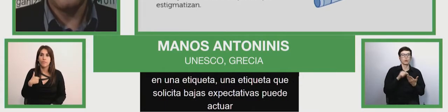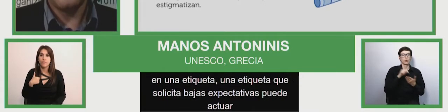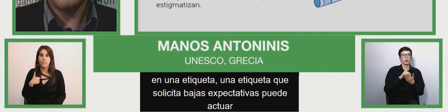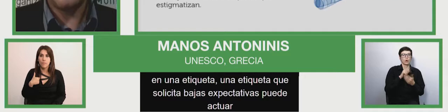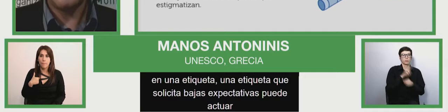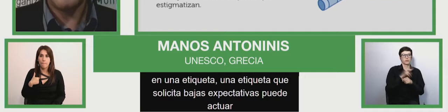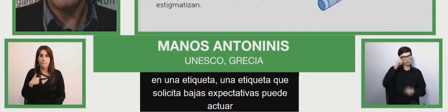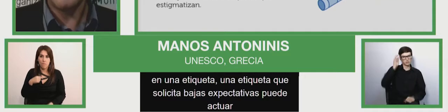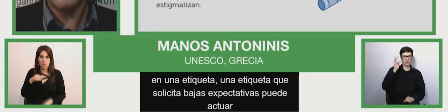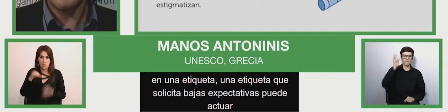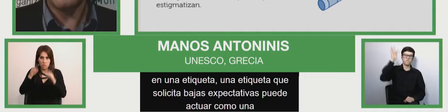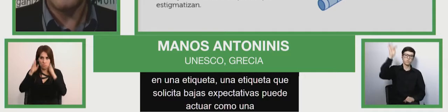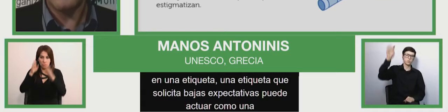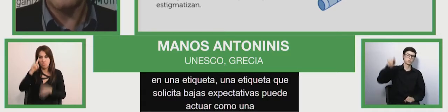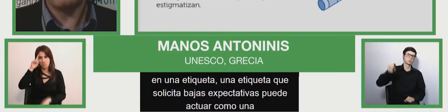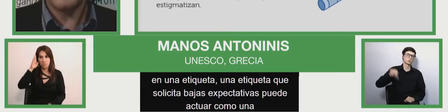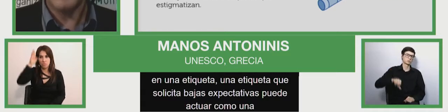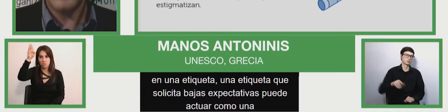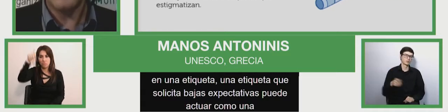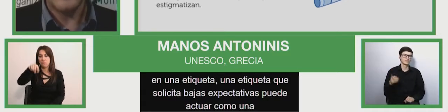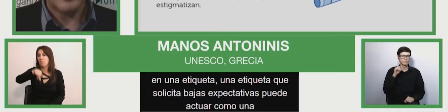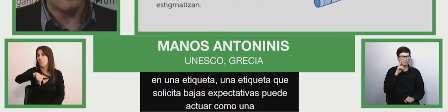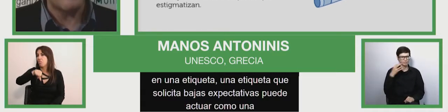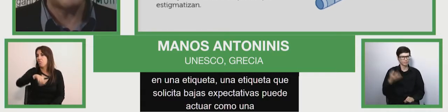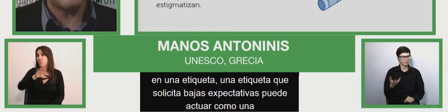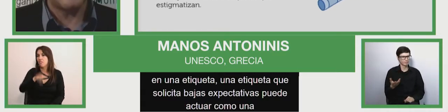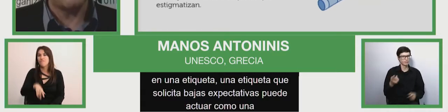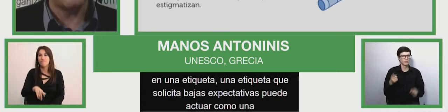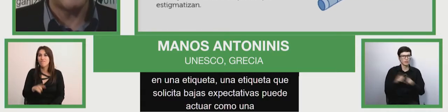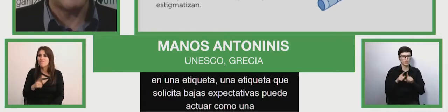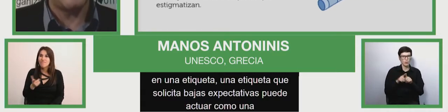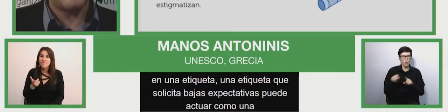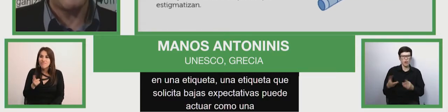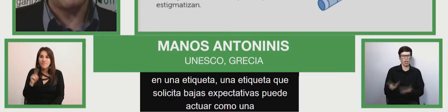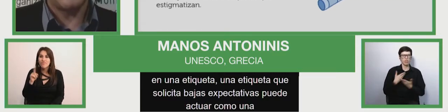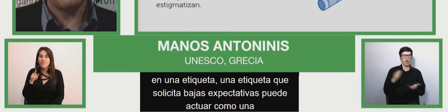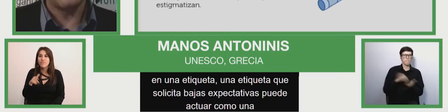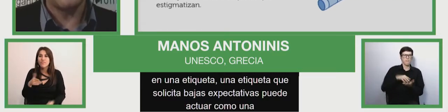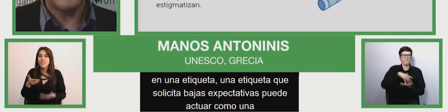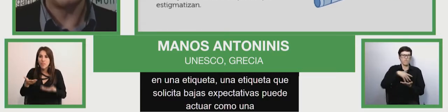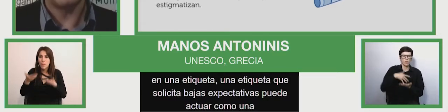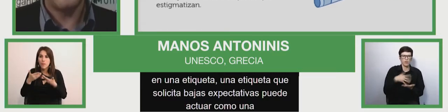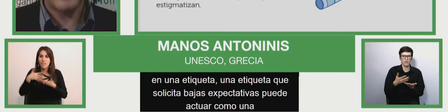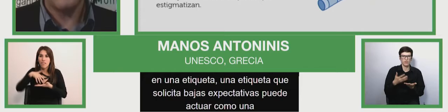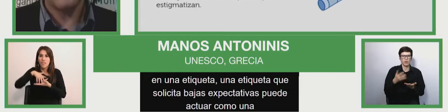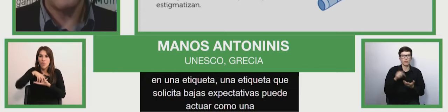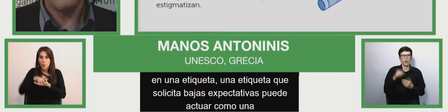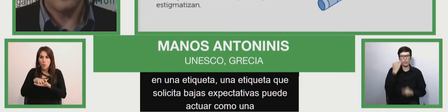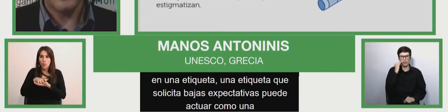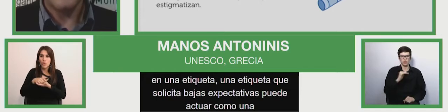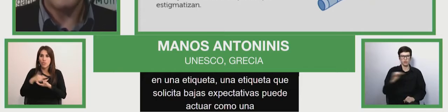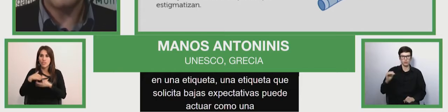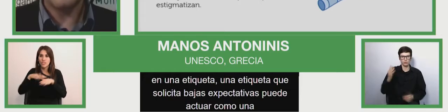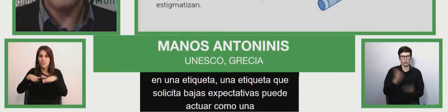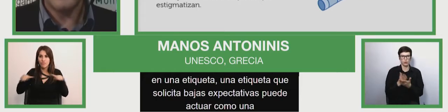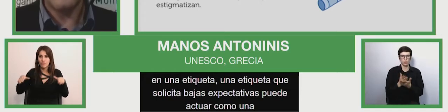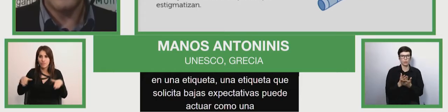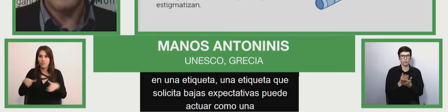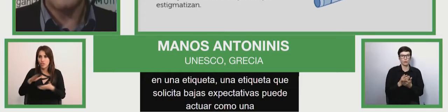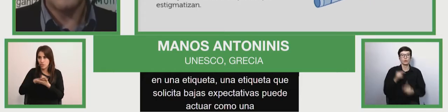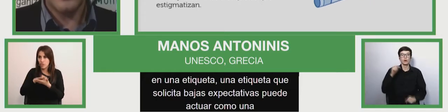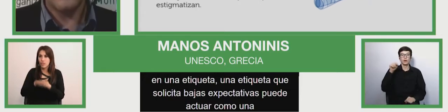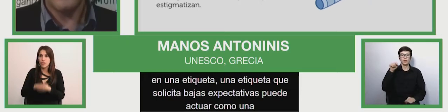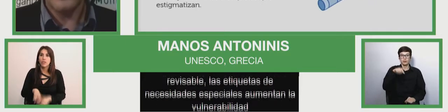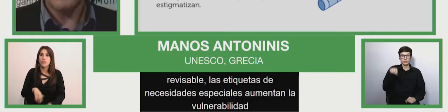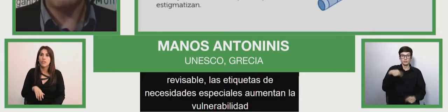Las etiquetas de necesidades especiales aumentan la vulnerabilidad de los alumnos así calificados. Las categorías de